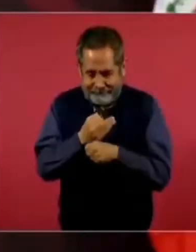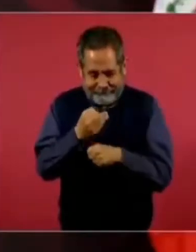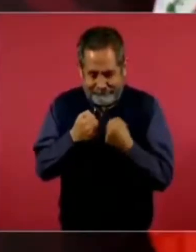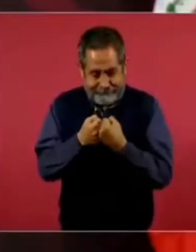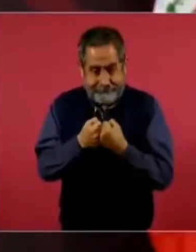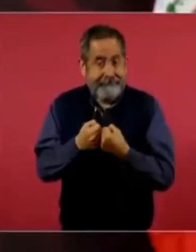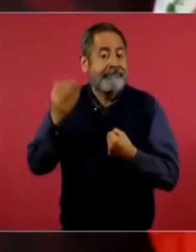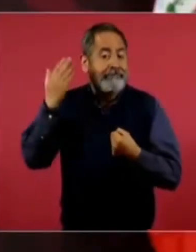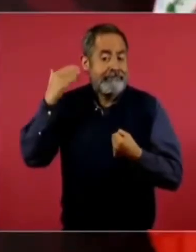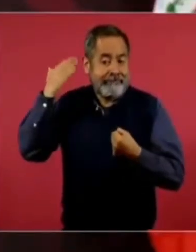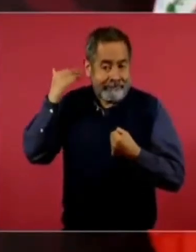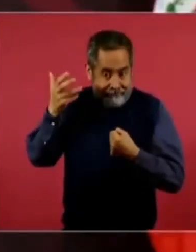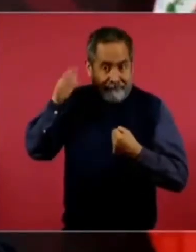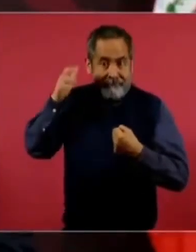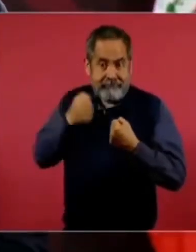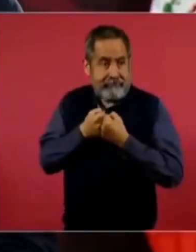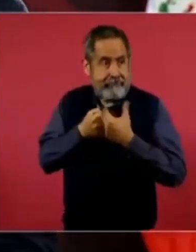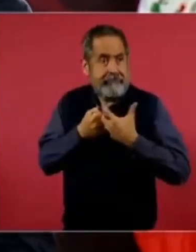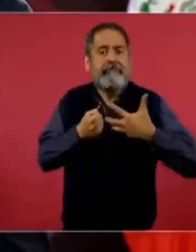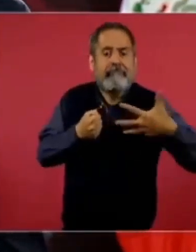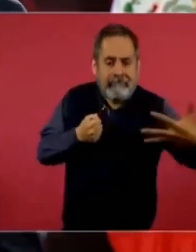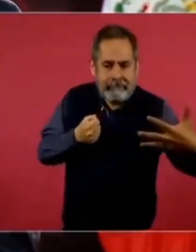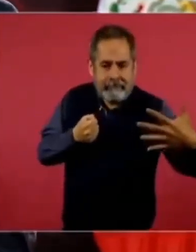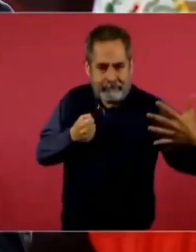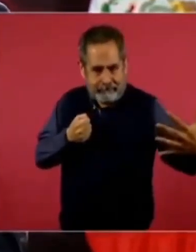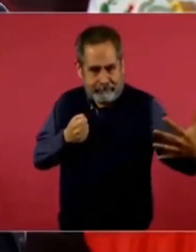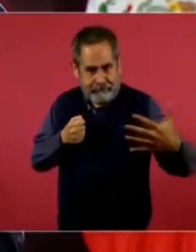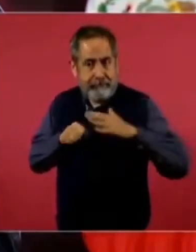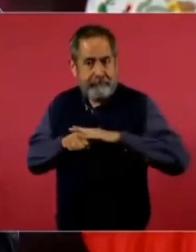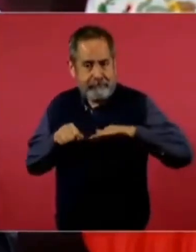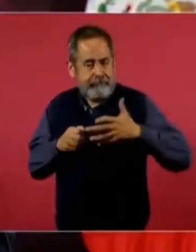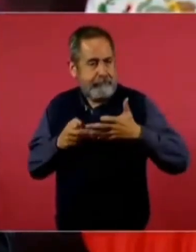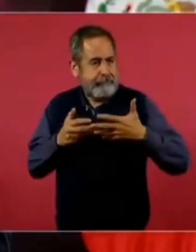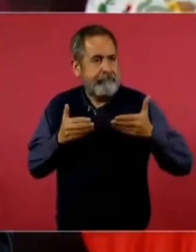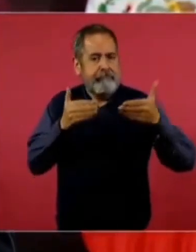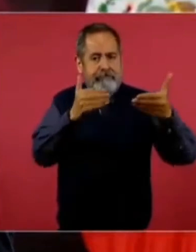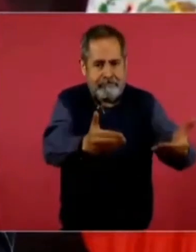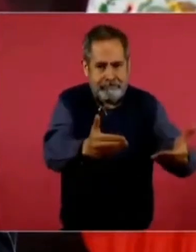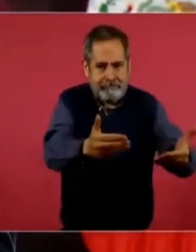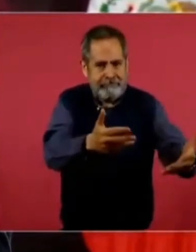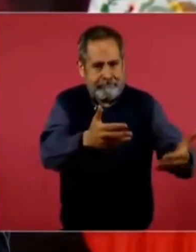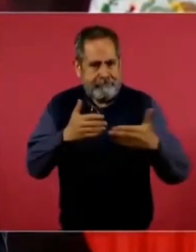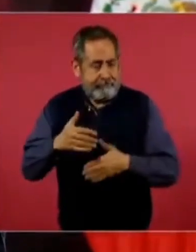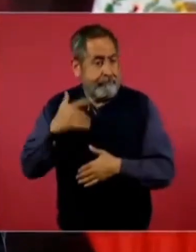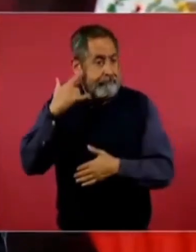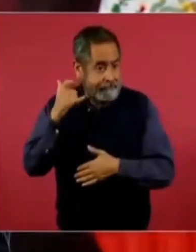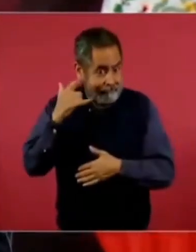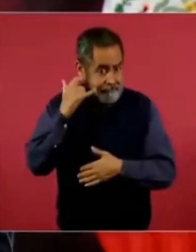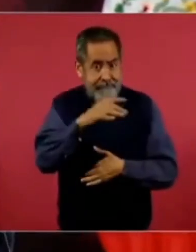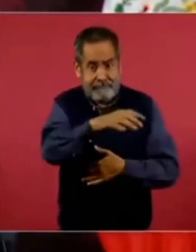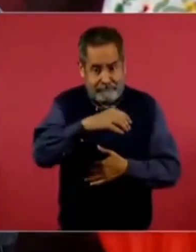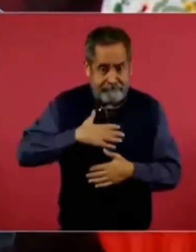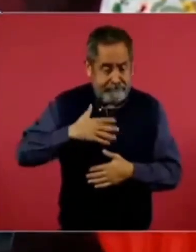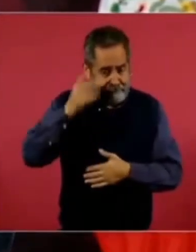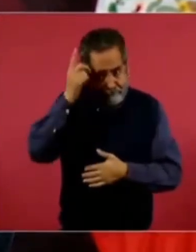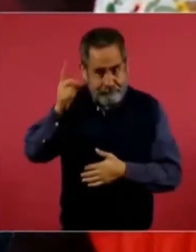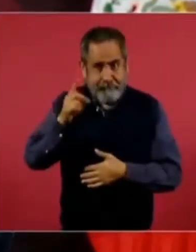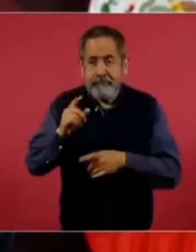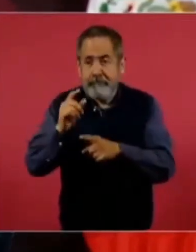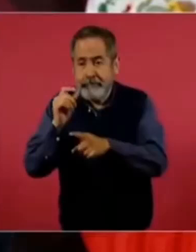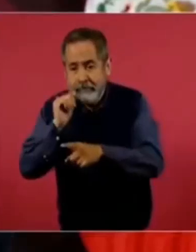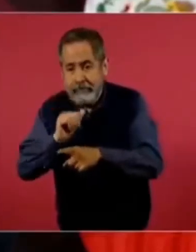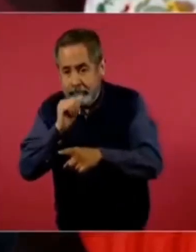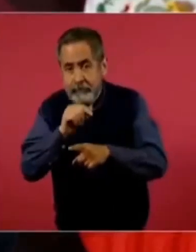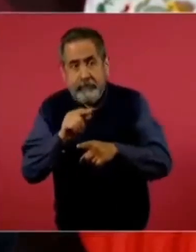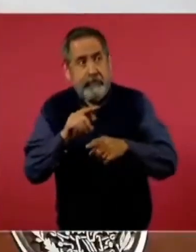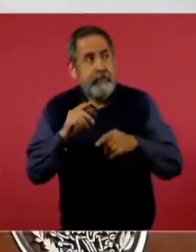los límites de ahora con Arizona, es que hasta